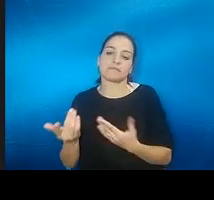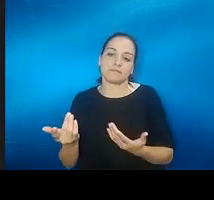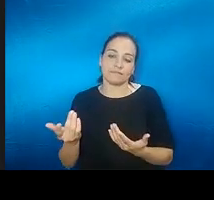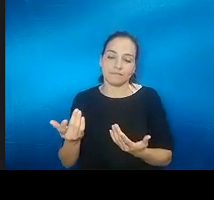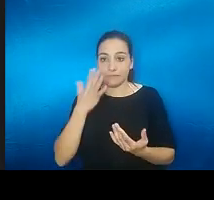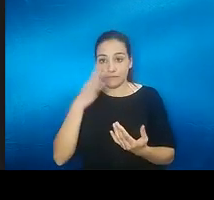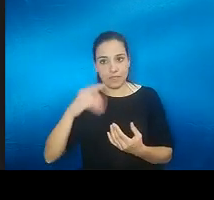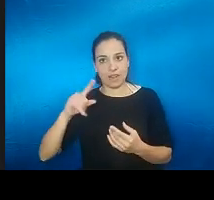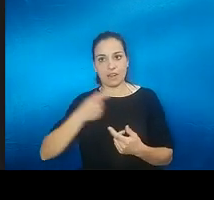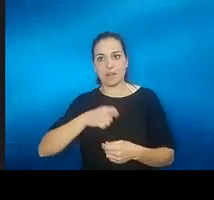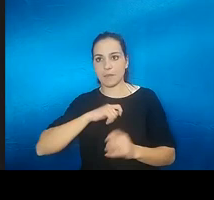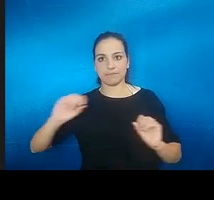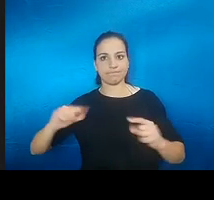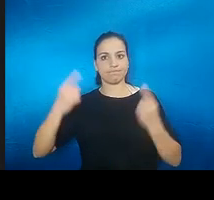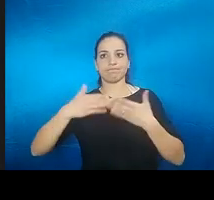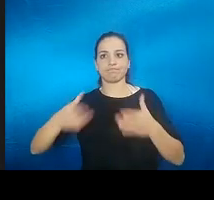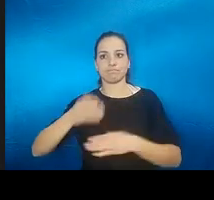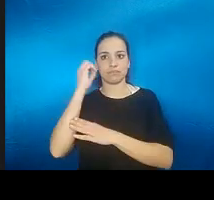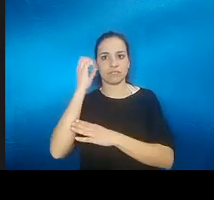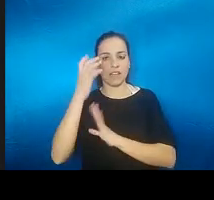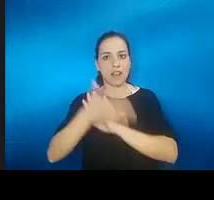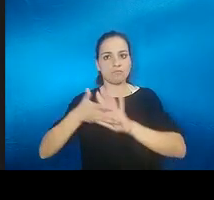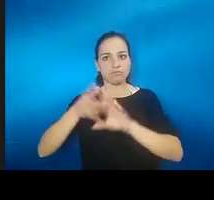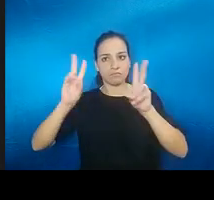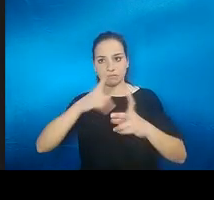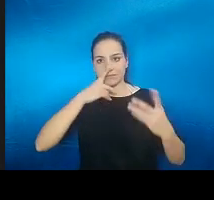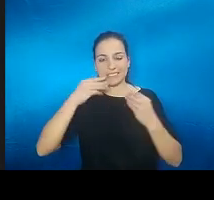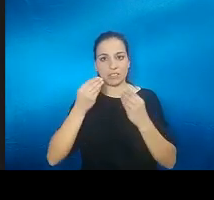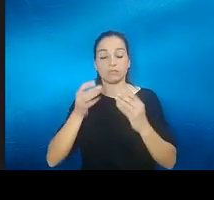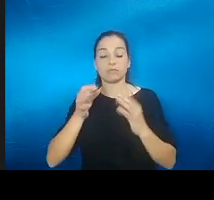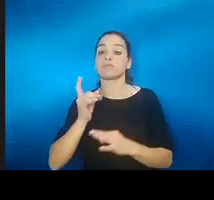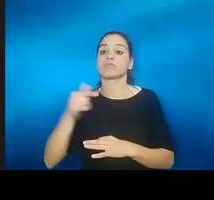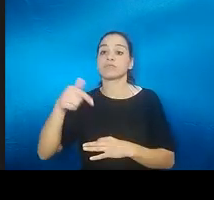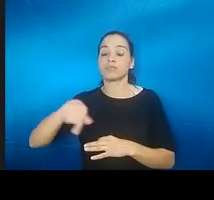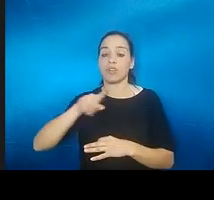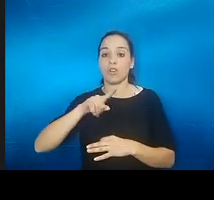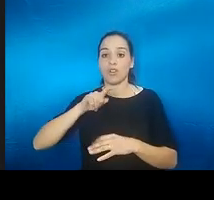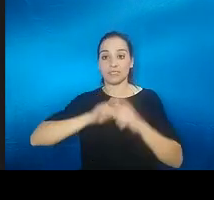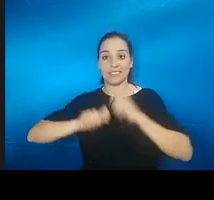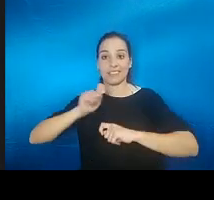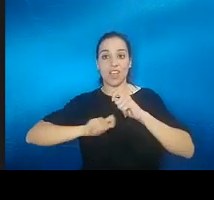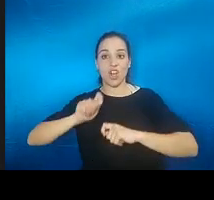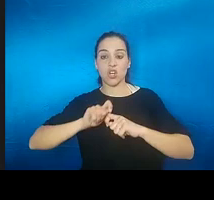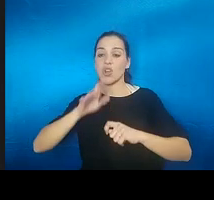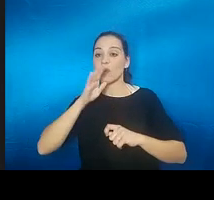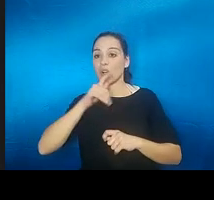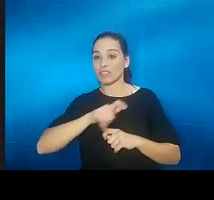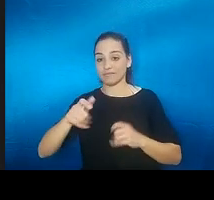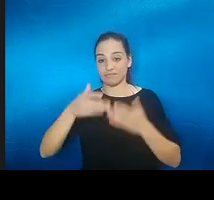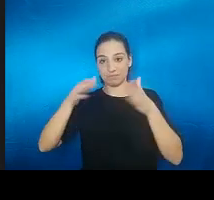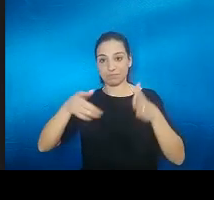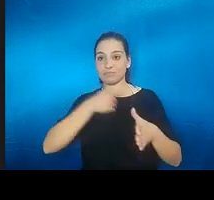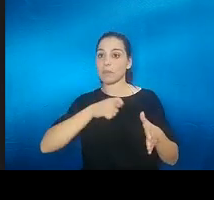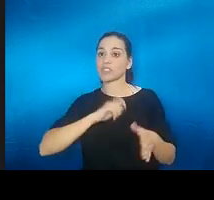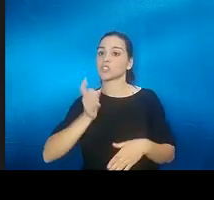España que yo sepa algo similar y que no solo la asociación es para la gente española porque